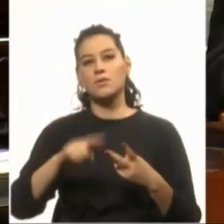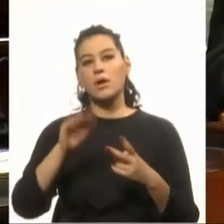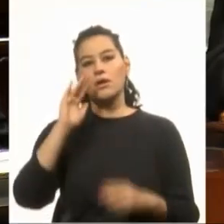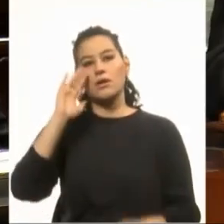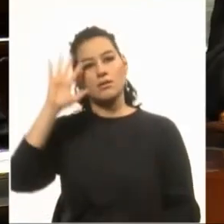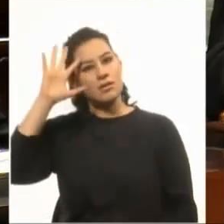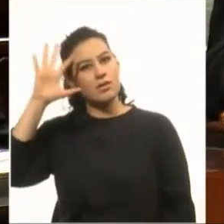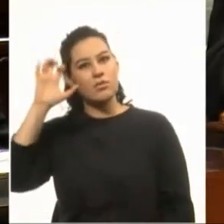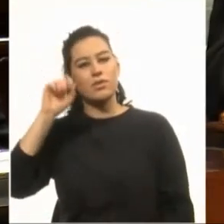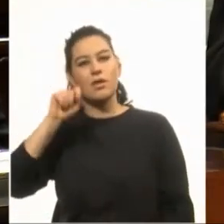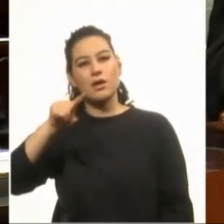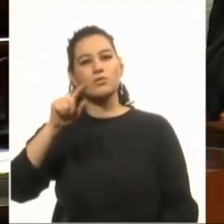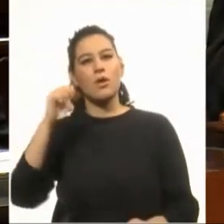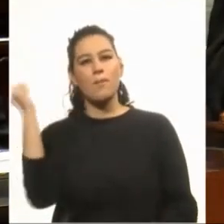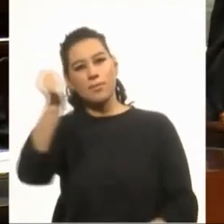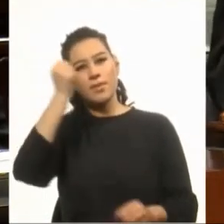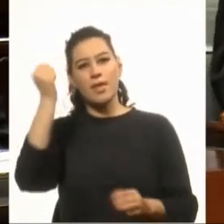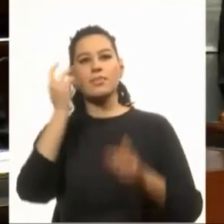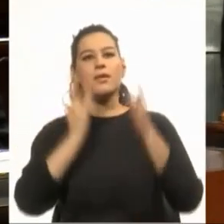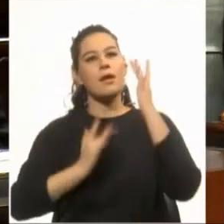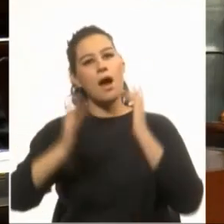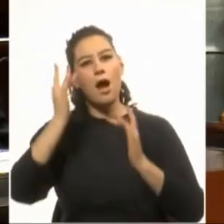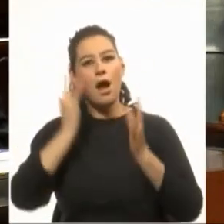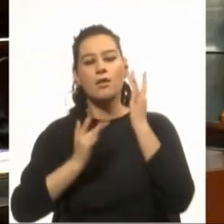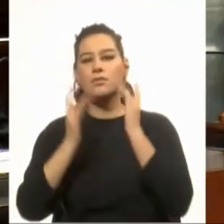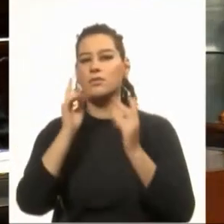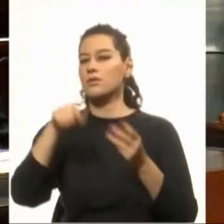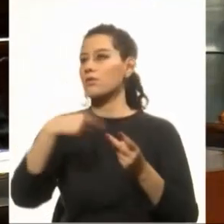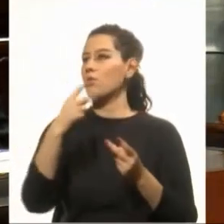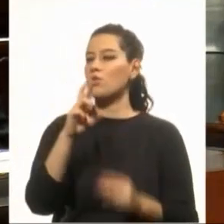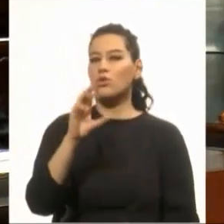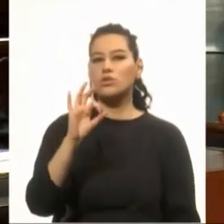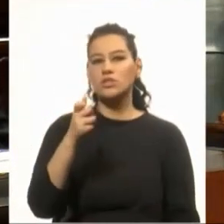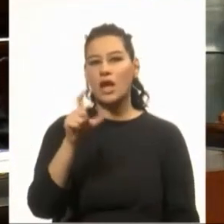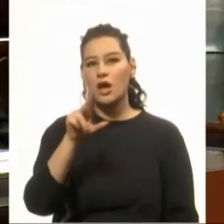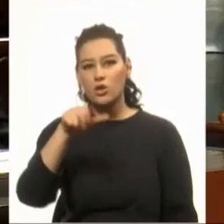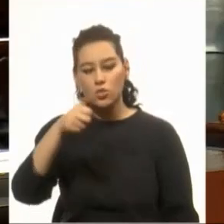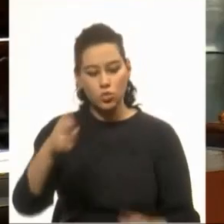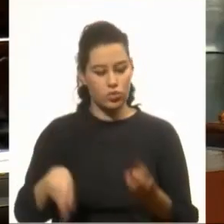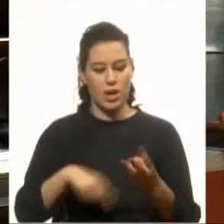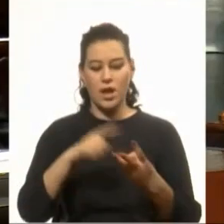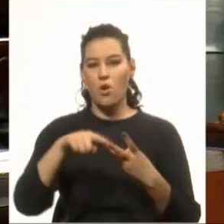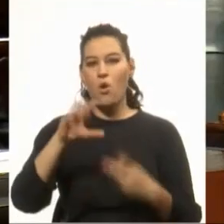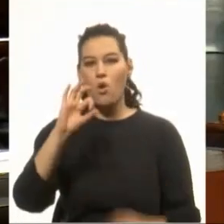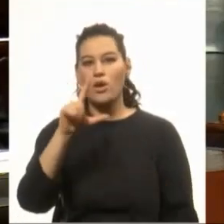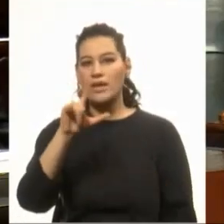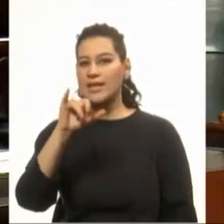recordarlos en el arte, Marta Agularte, Rosa Luna, el pintor Olivera.